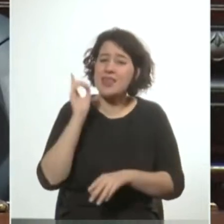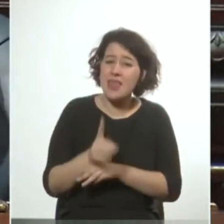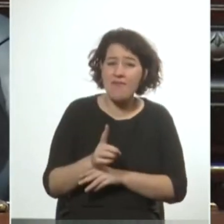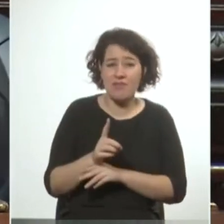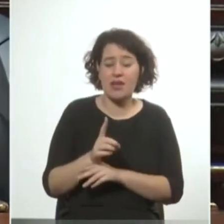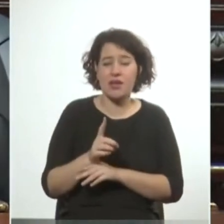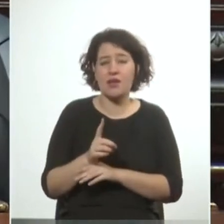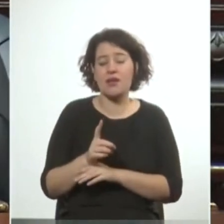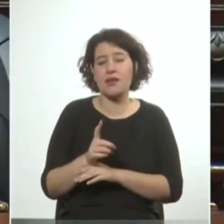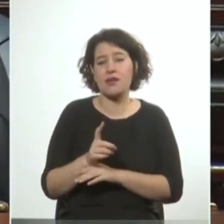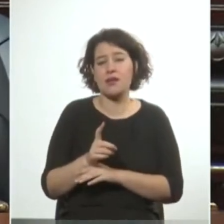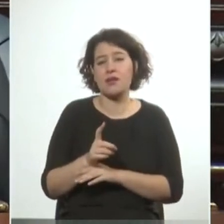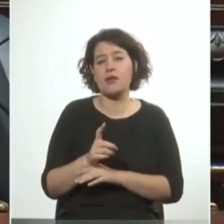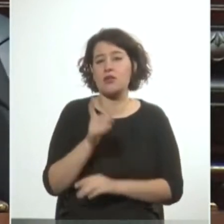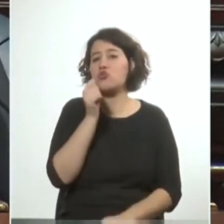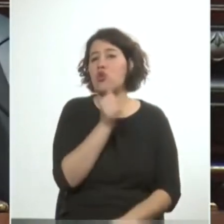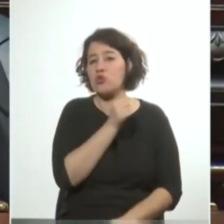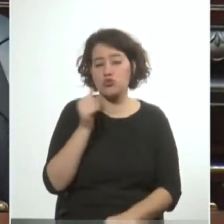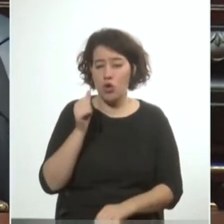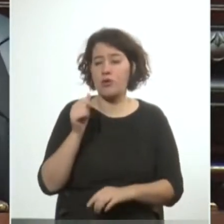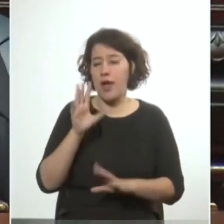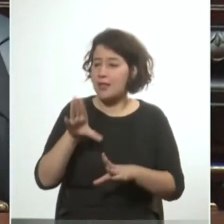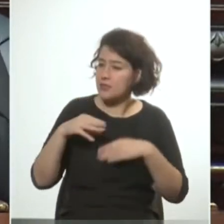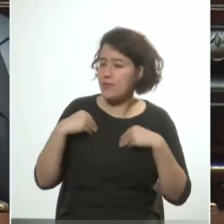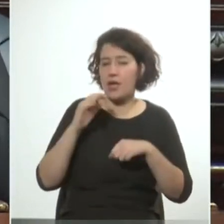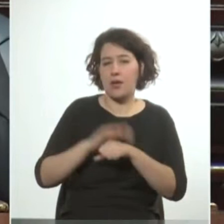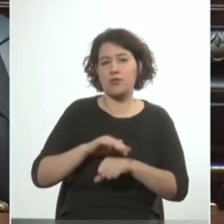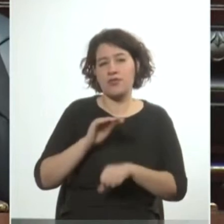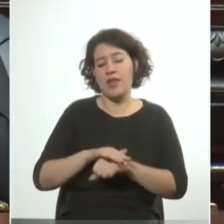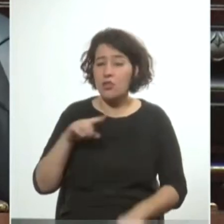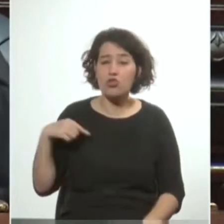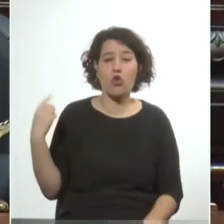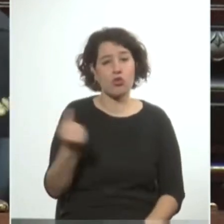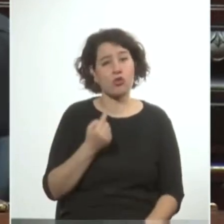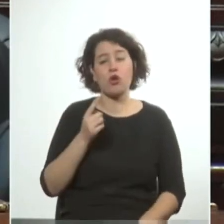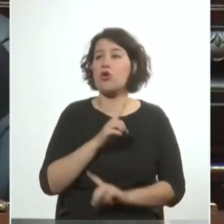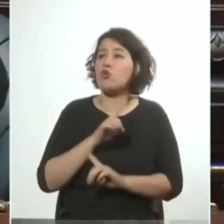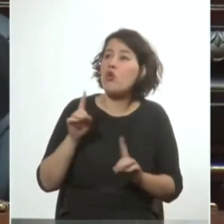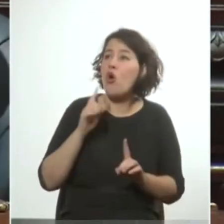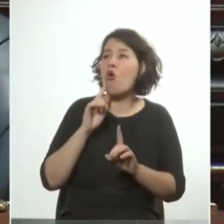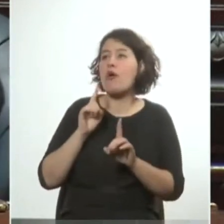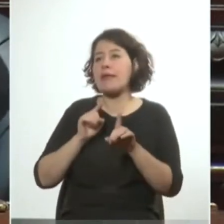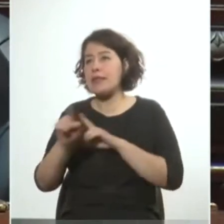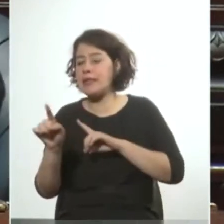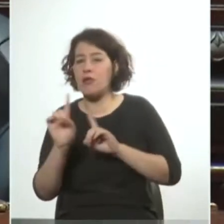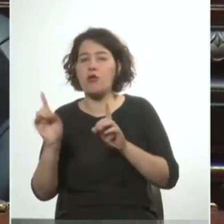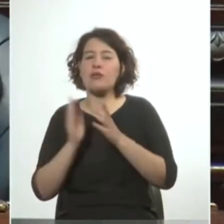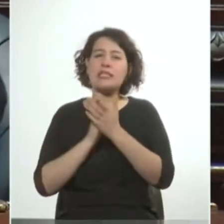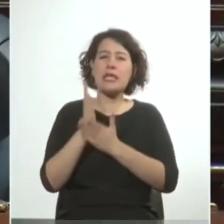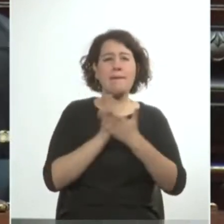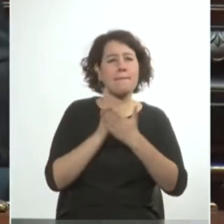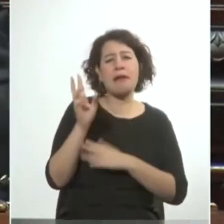ser parte de la asunción de las responsabilidades que a todos nos cabe y no indirectamente siempre estar